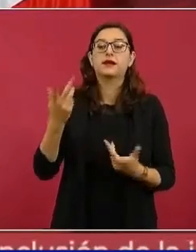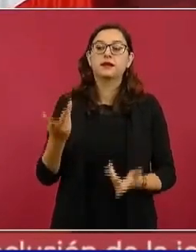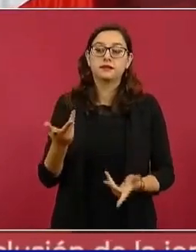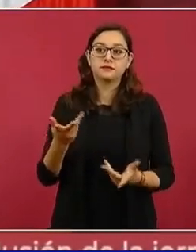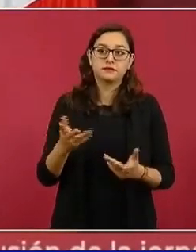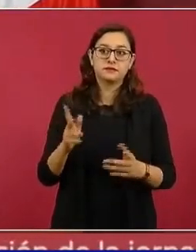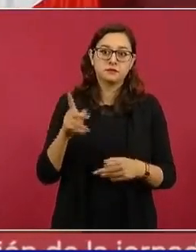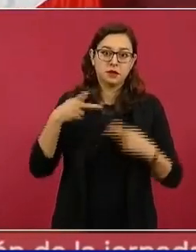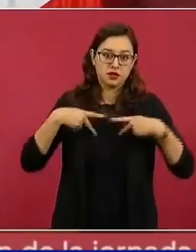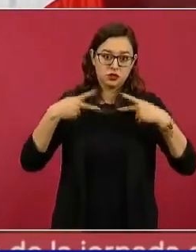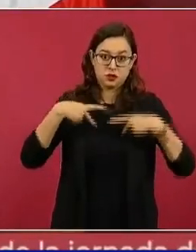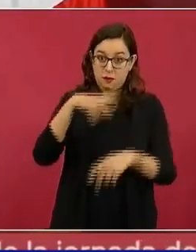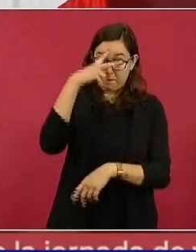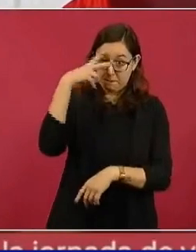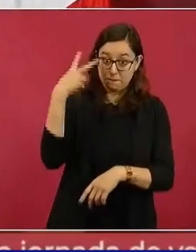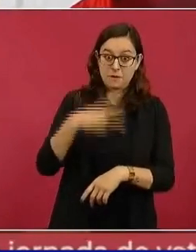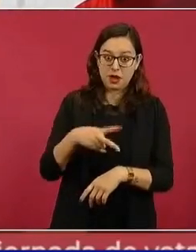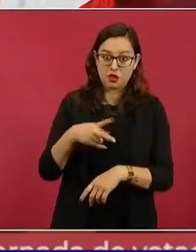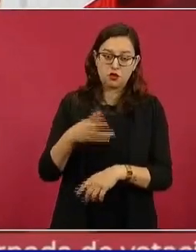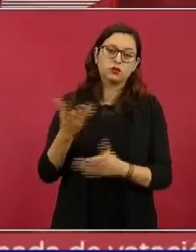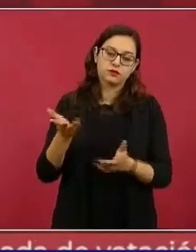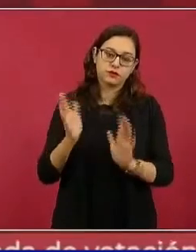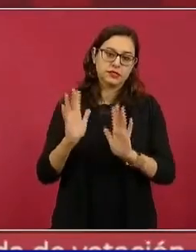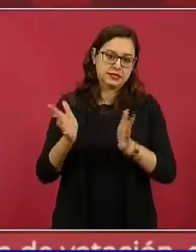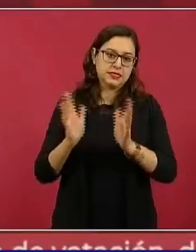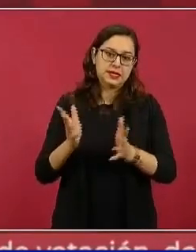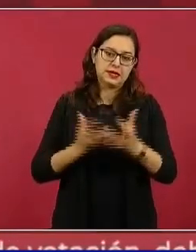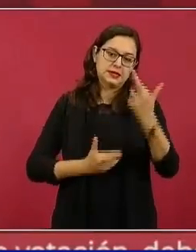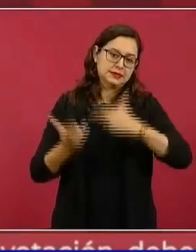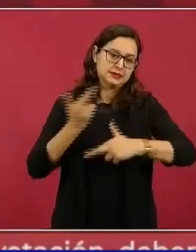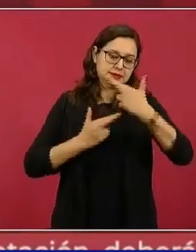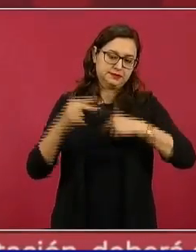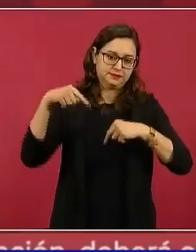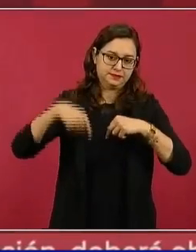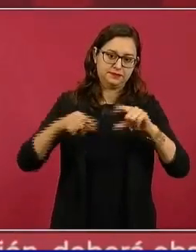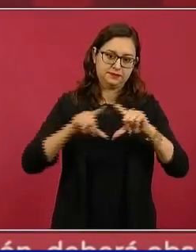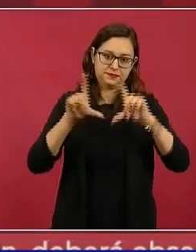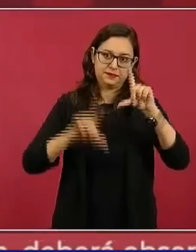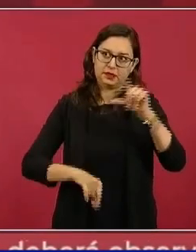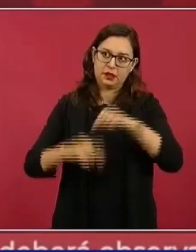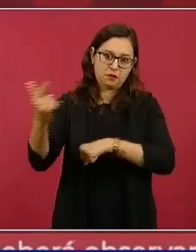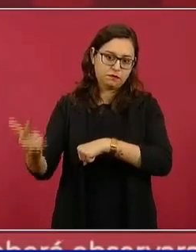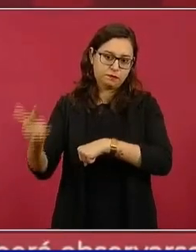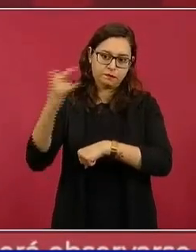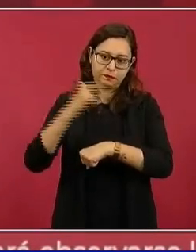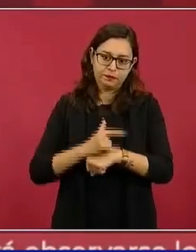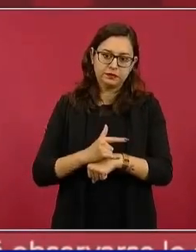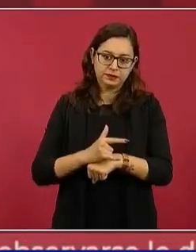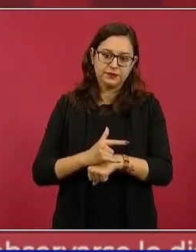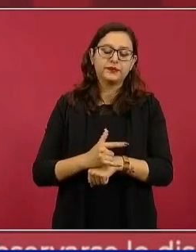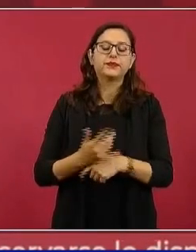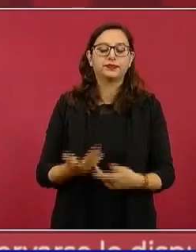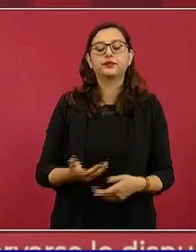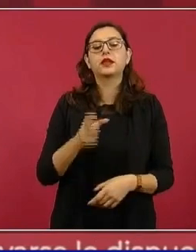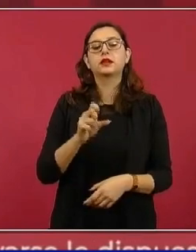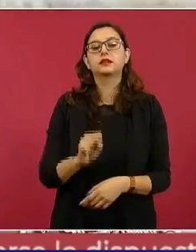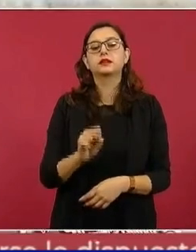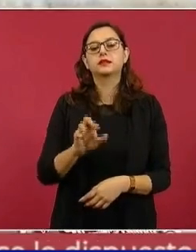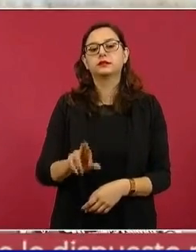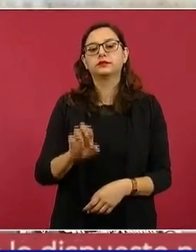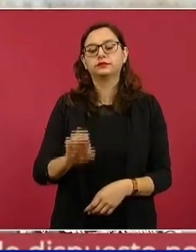informar el secretario de Relaciones Exteriores, Marcelo